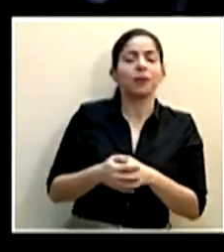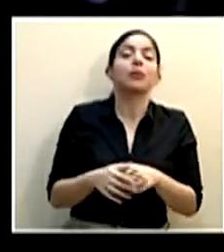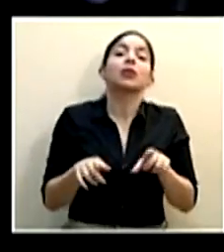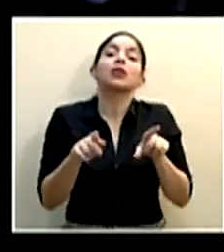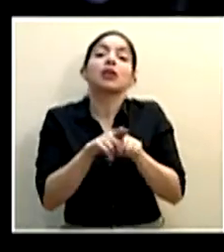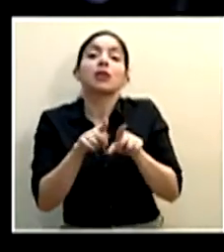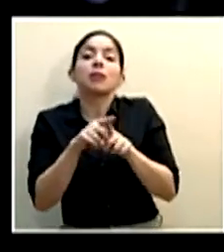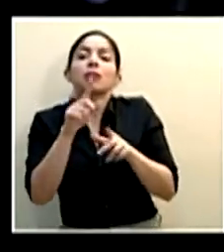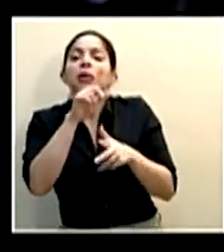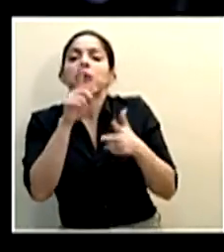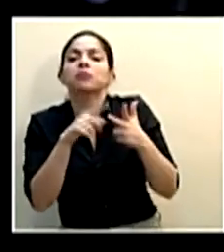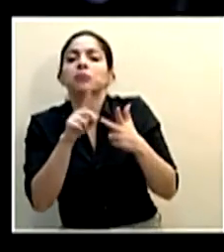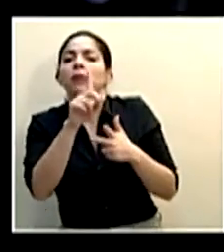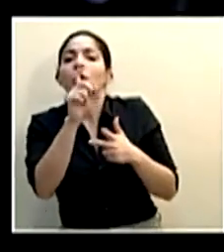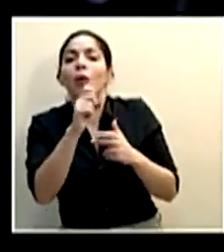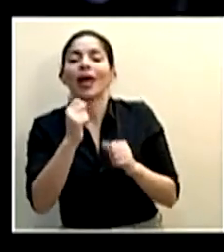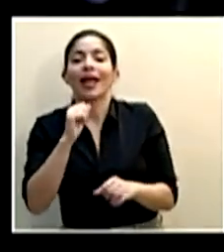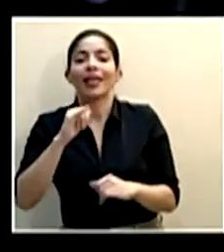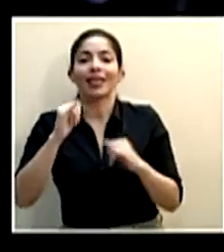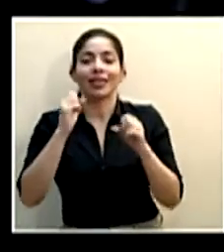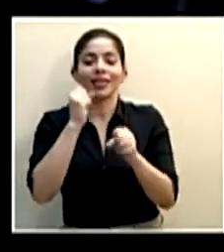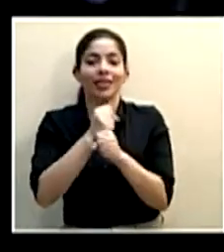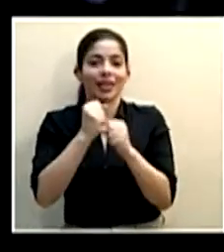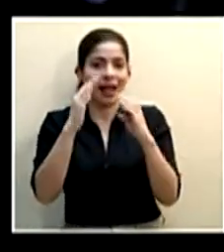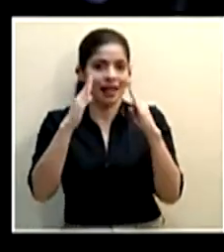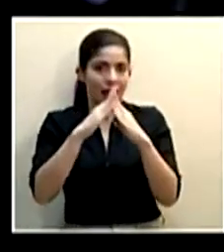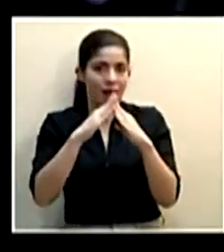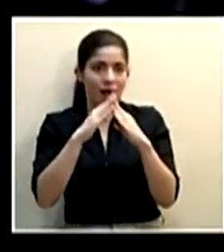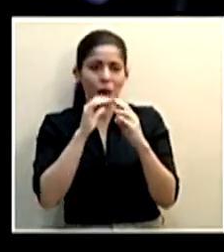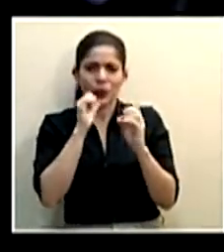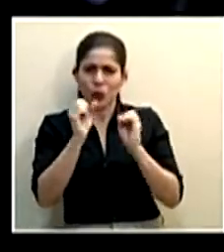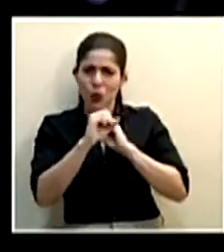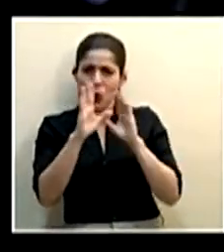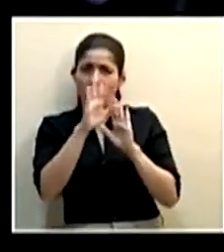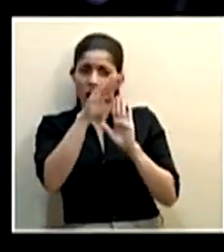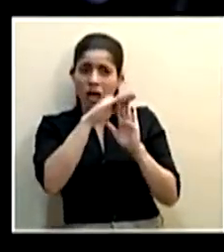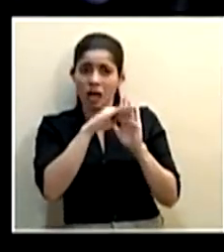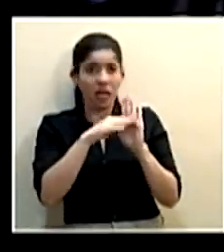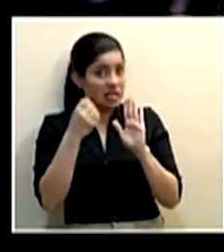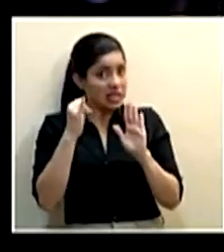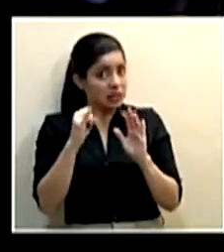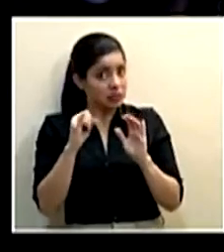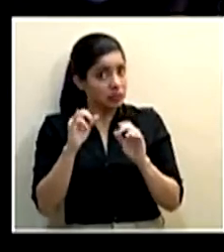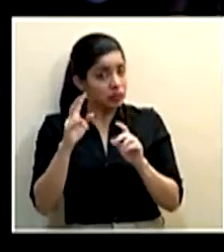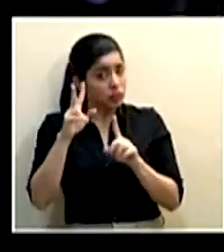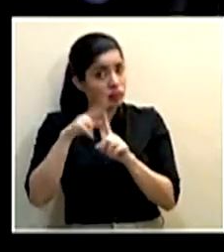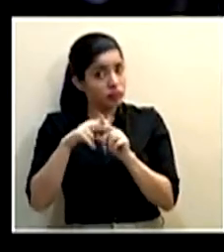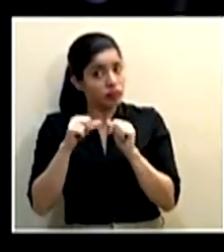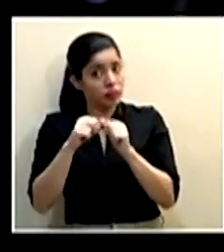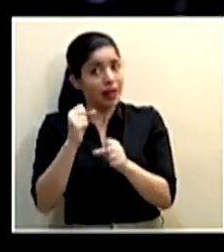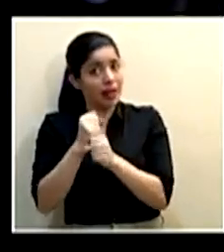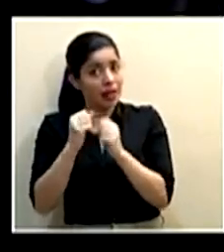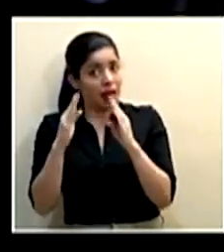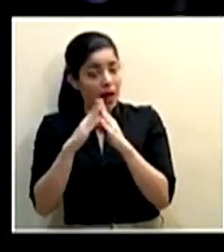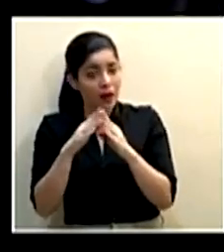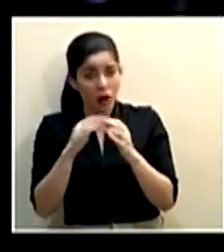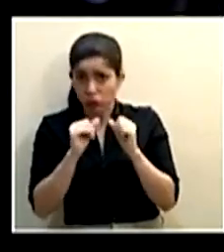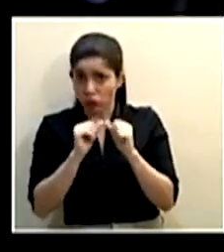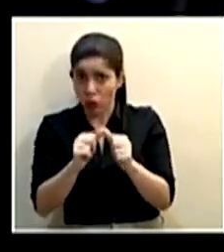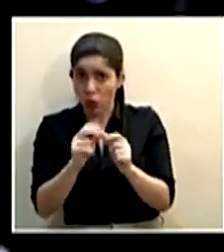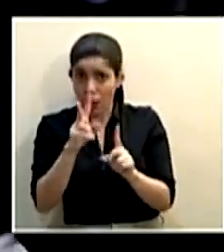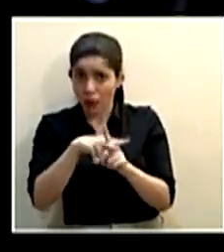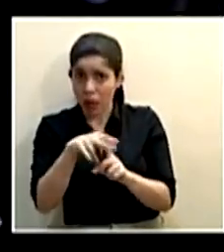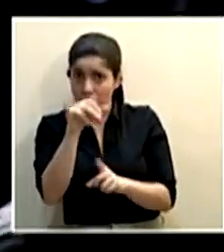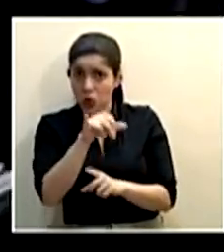por el teletrabajo. ¿No queda claro con estas nuevas medidas si sigue funcionando el decreto de teletrabajo tal cual viene